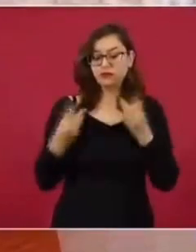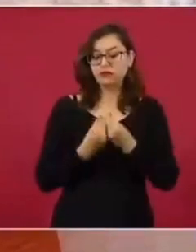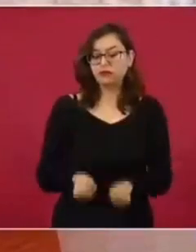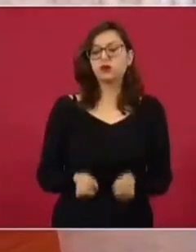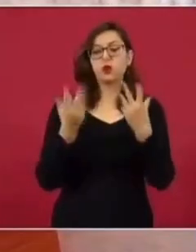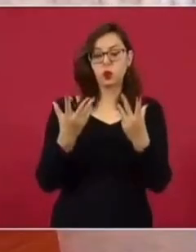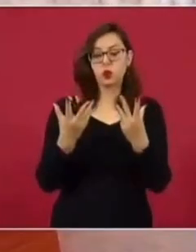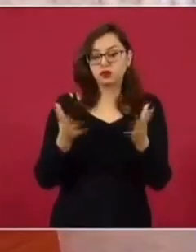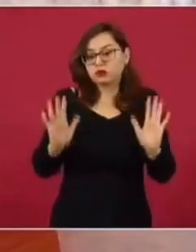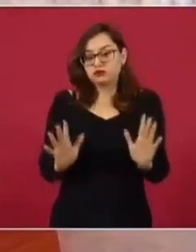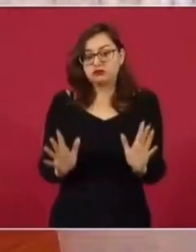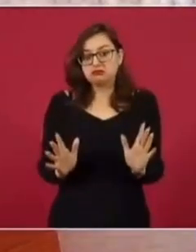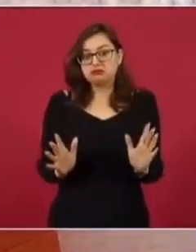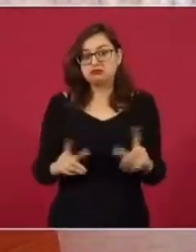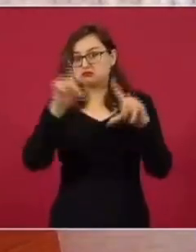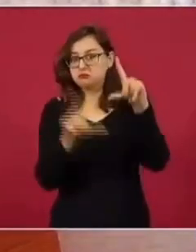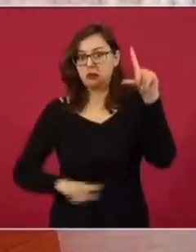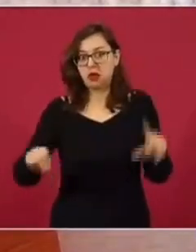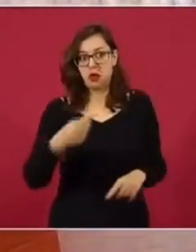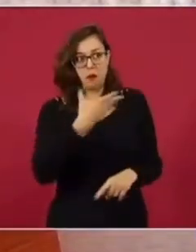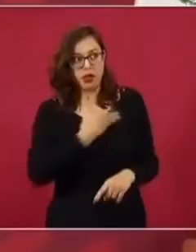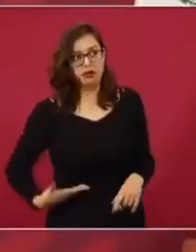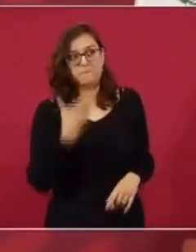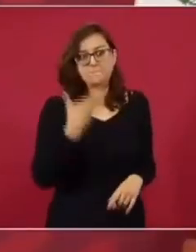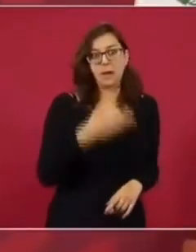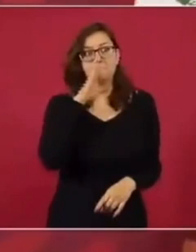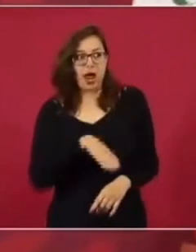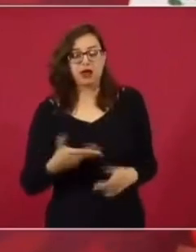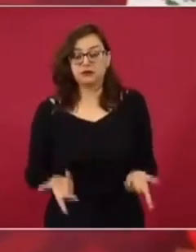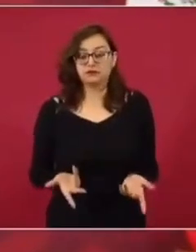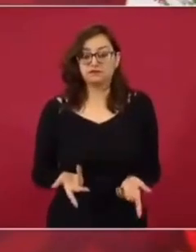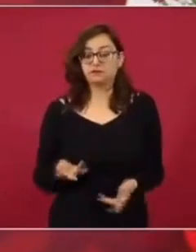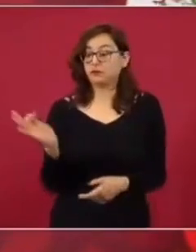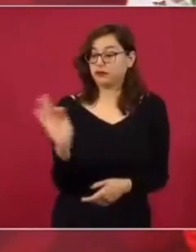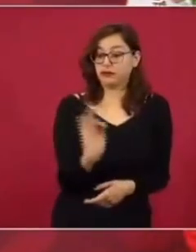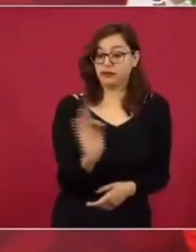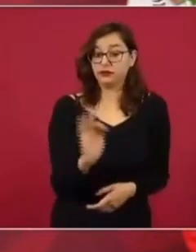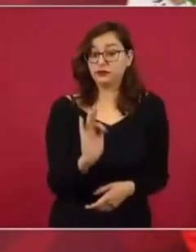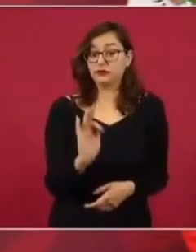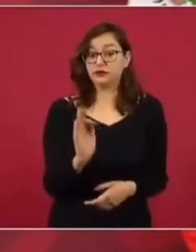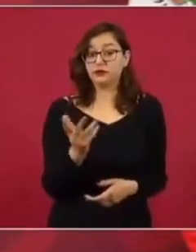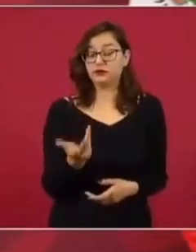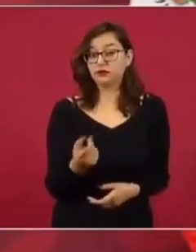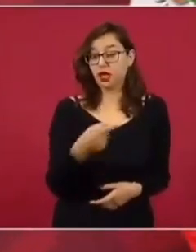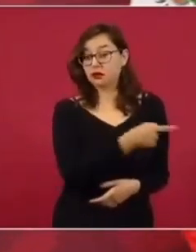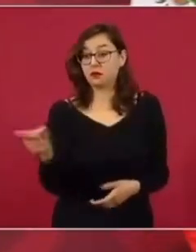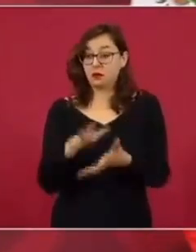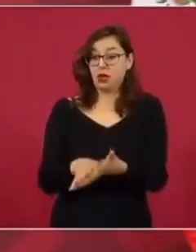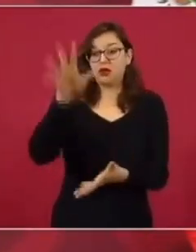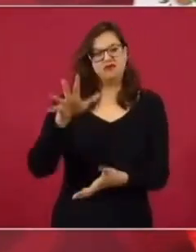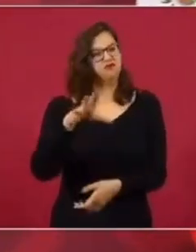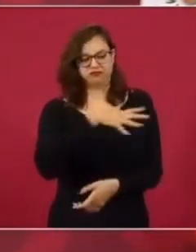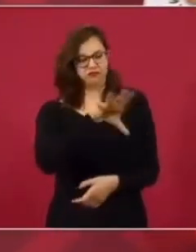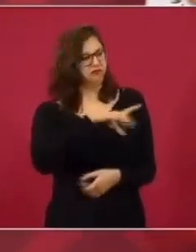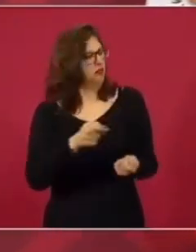y ahí se va a saber. Si yo no tengo la mayoría, me voy.